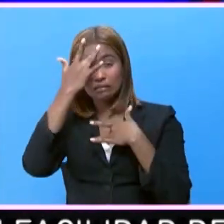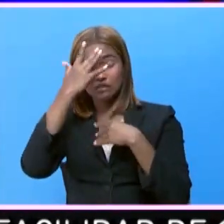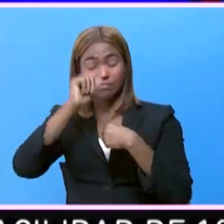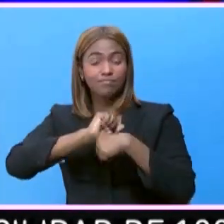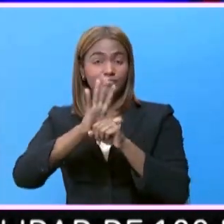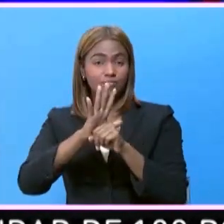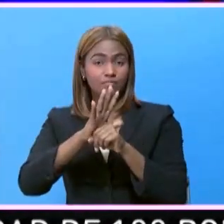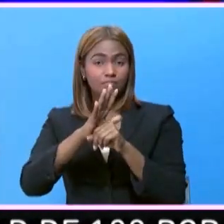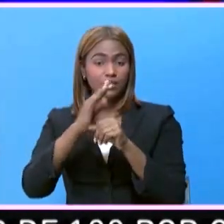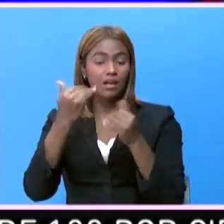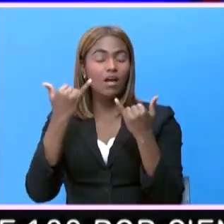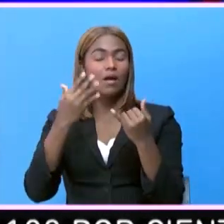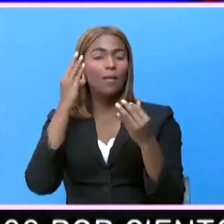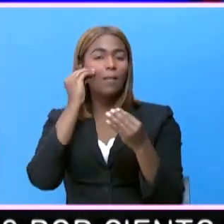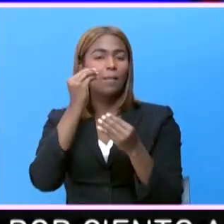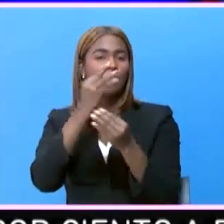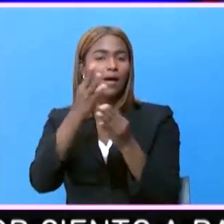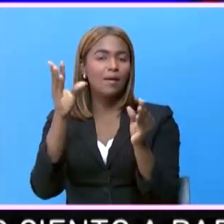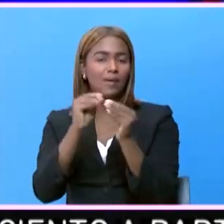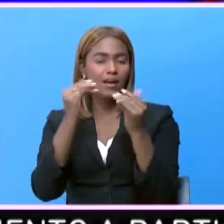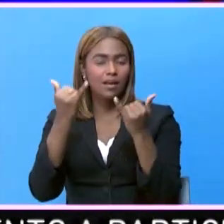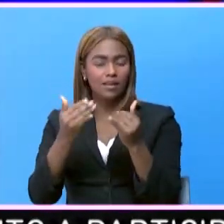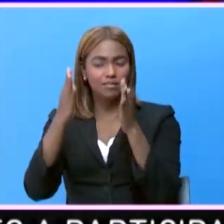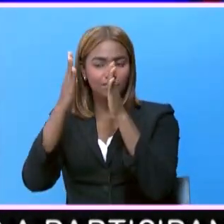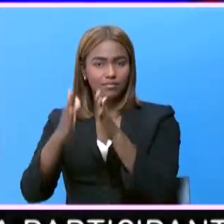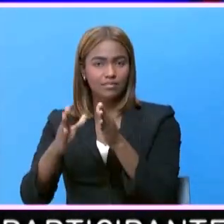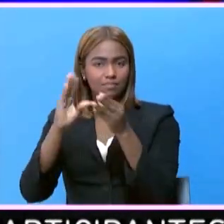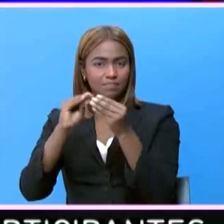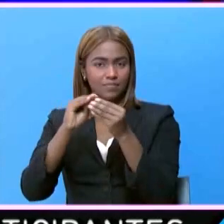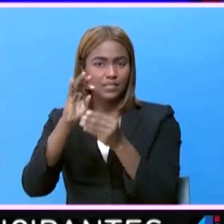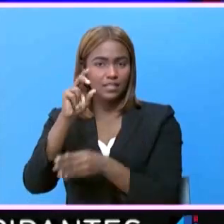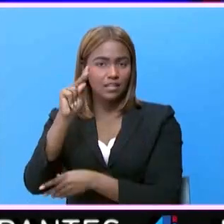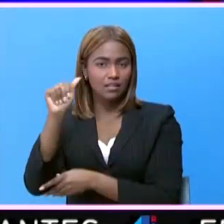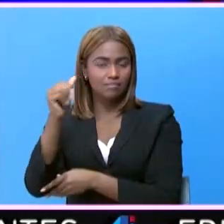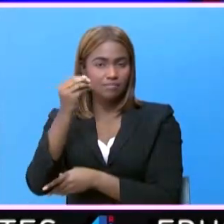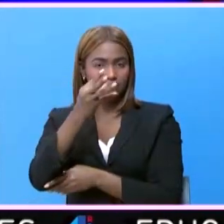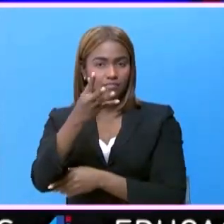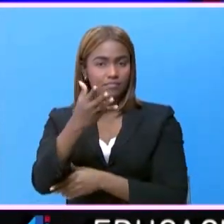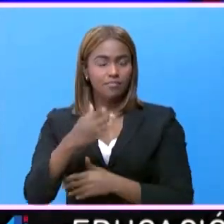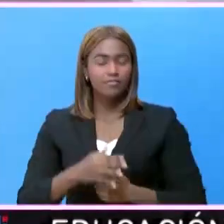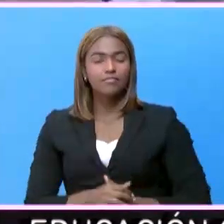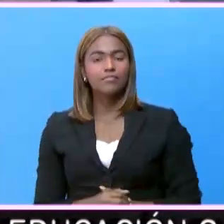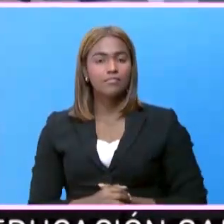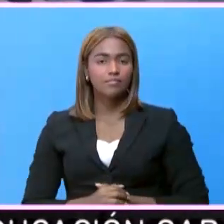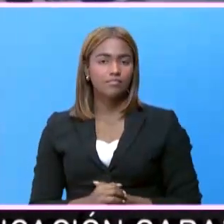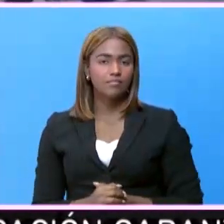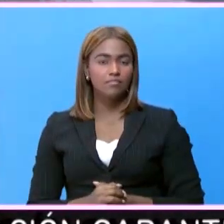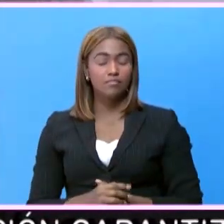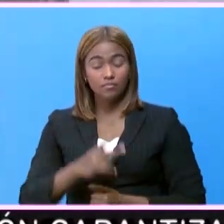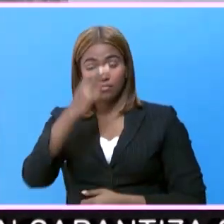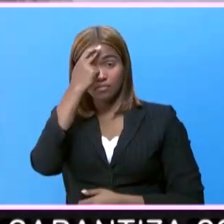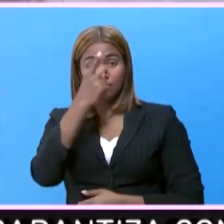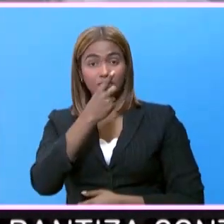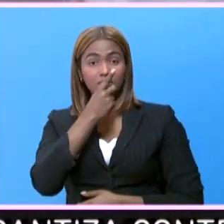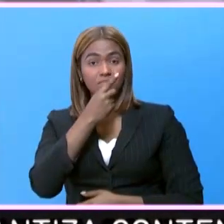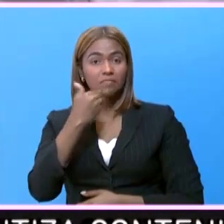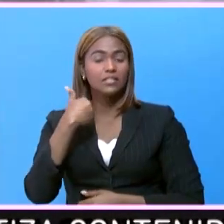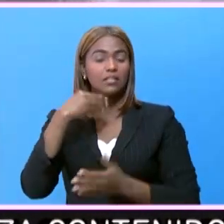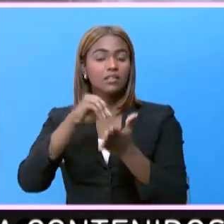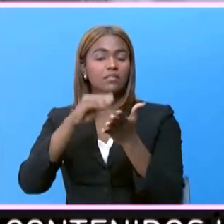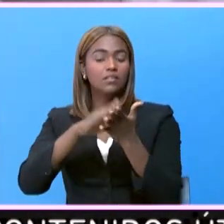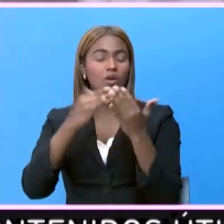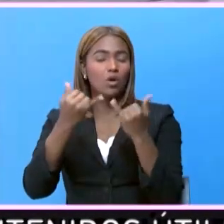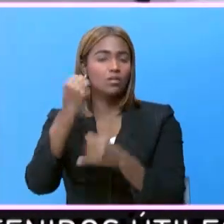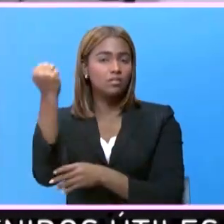-19. A continuación, los detalles con nuestra compañera, Edania Peña. La República Dominicana registró